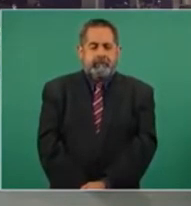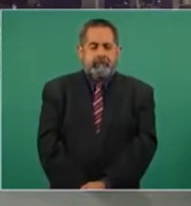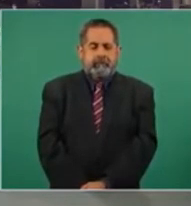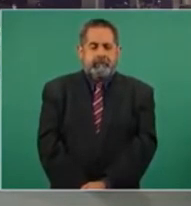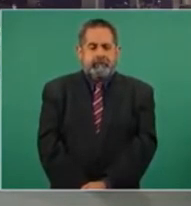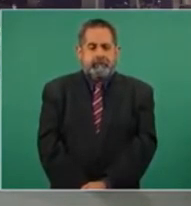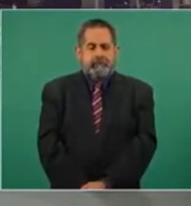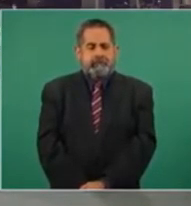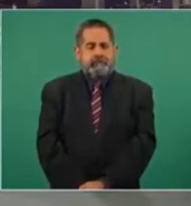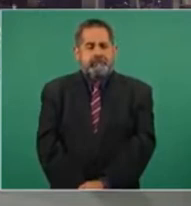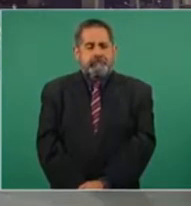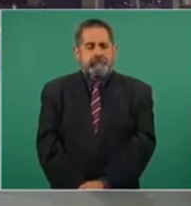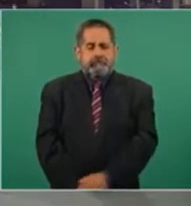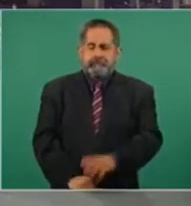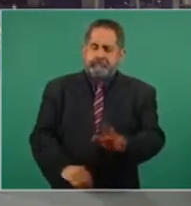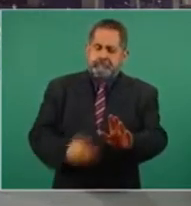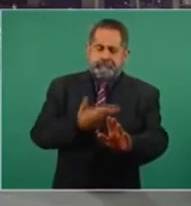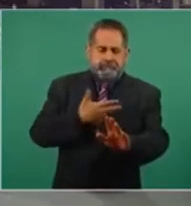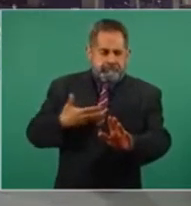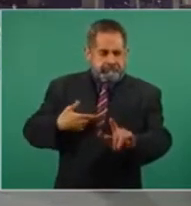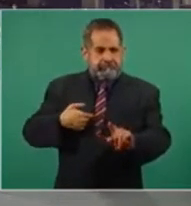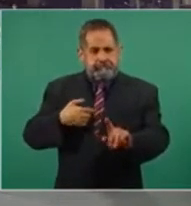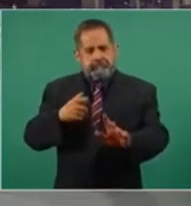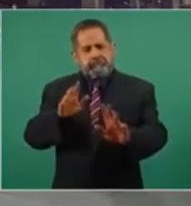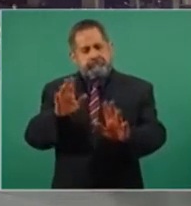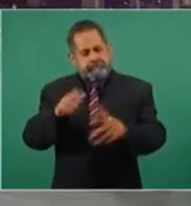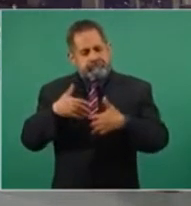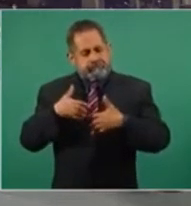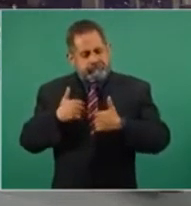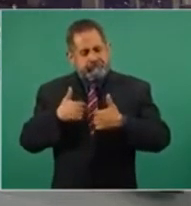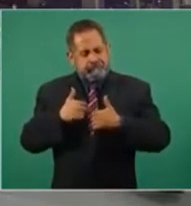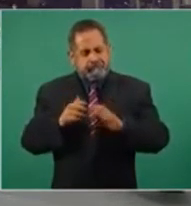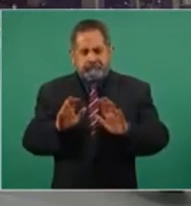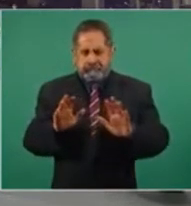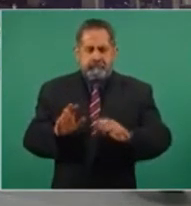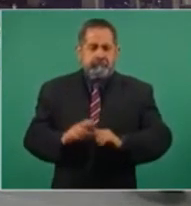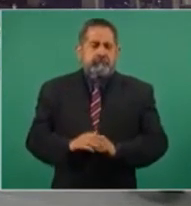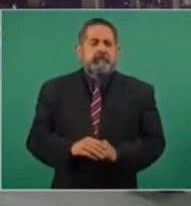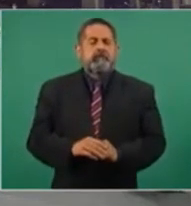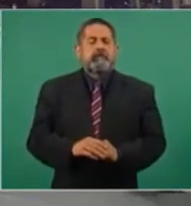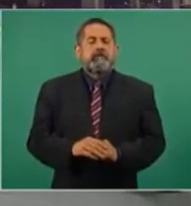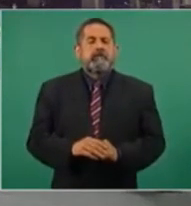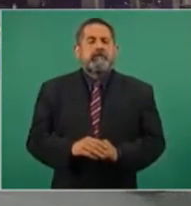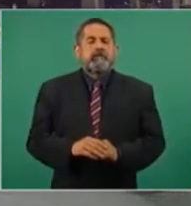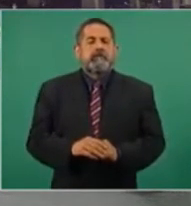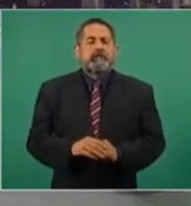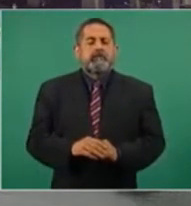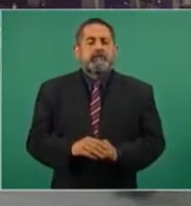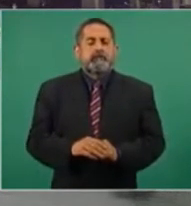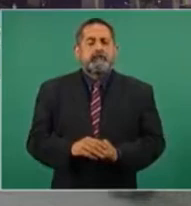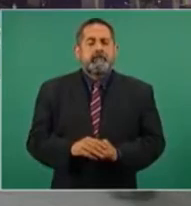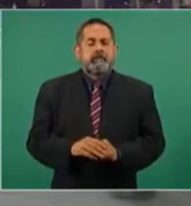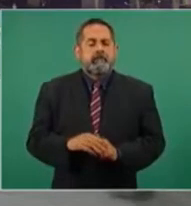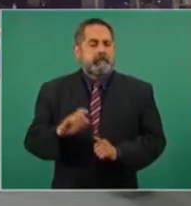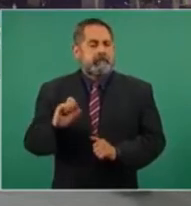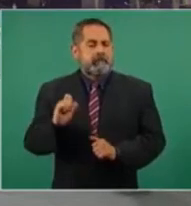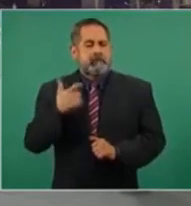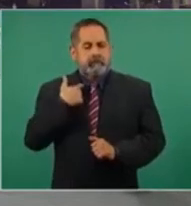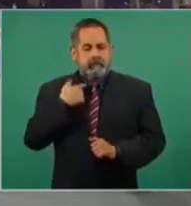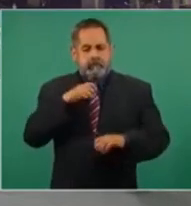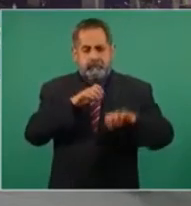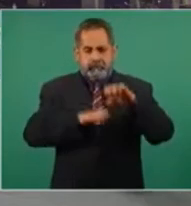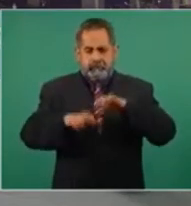Yo entiendo al ex embajador,